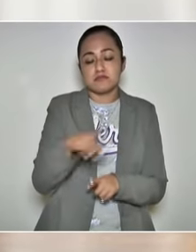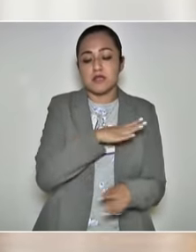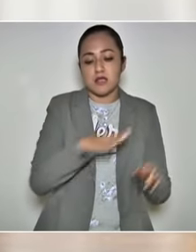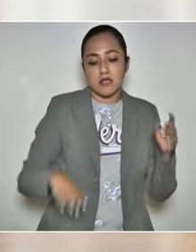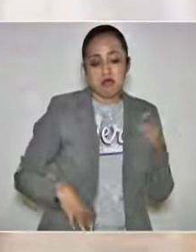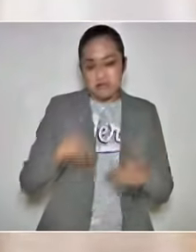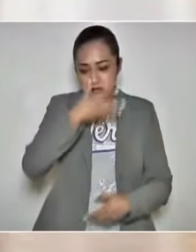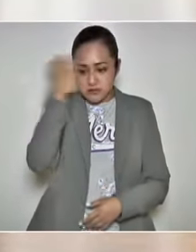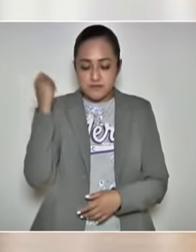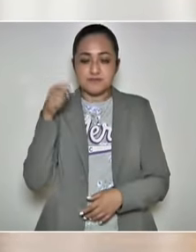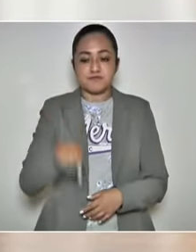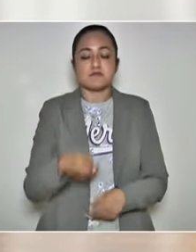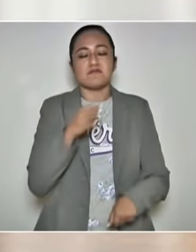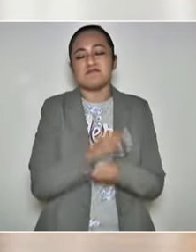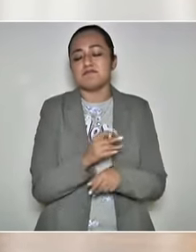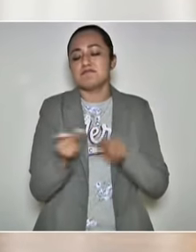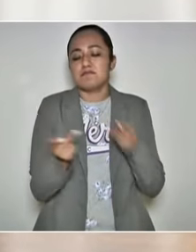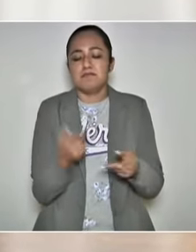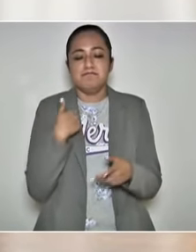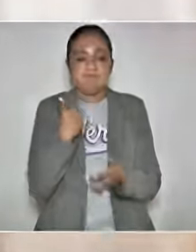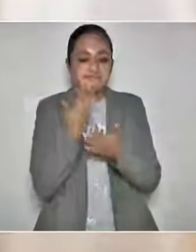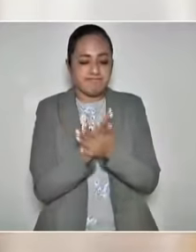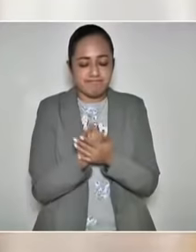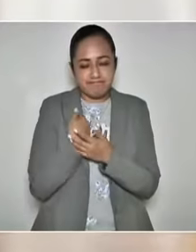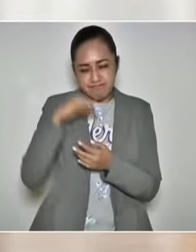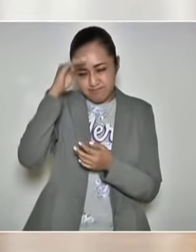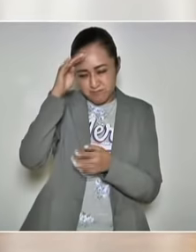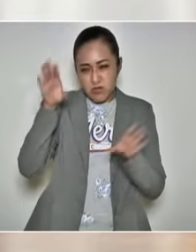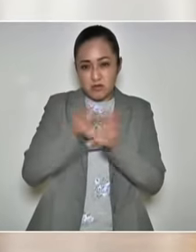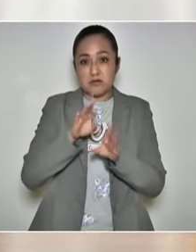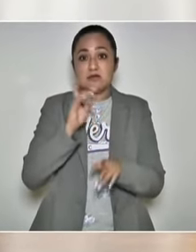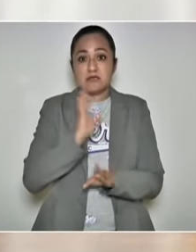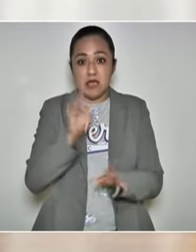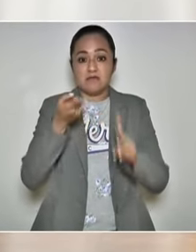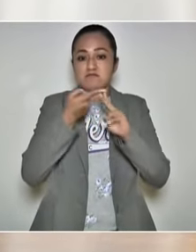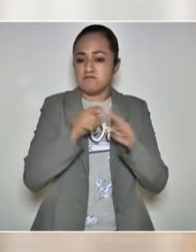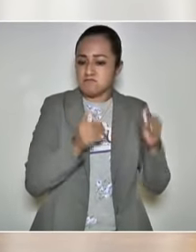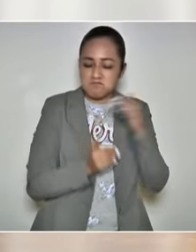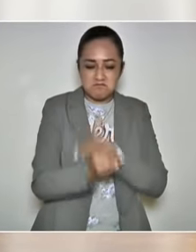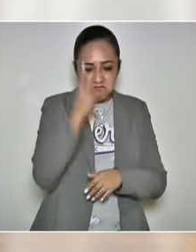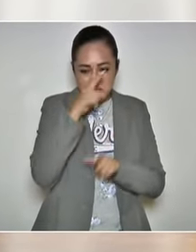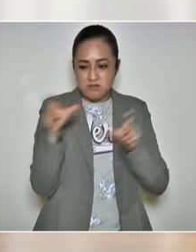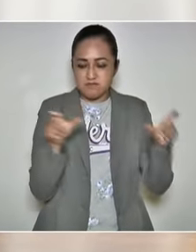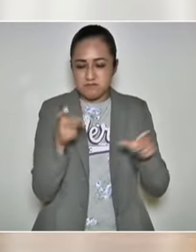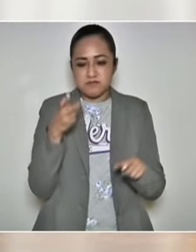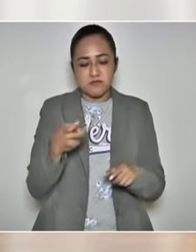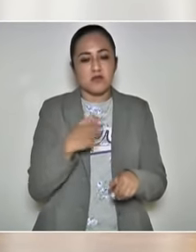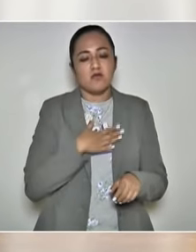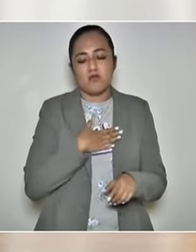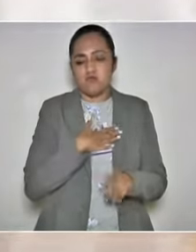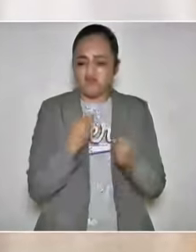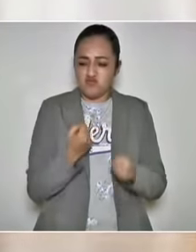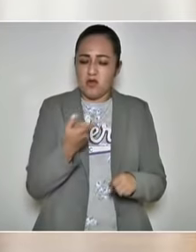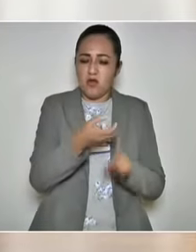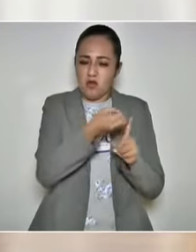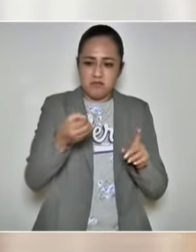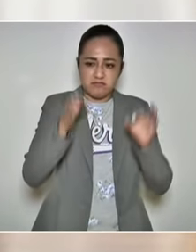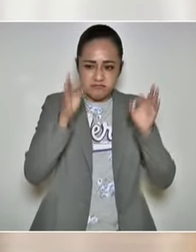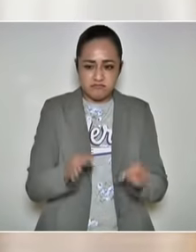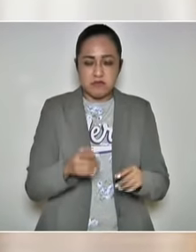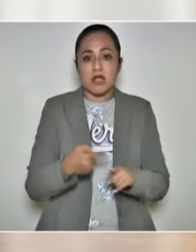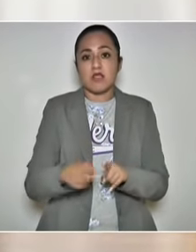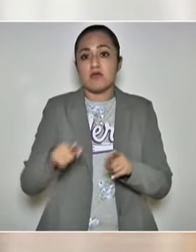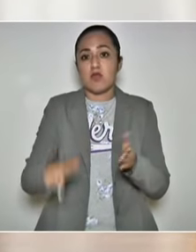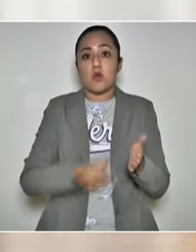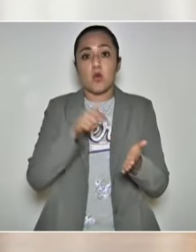ya todo un plan para poderlo poner en marcha ya. Ya, vamos a estacionar fuerzas del orden ya en